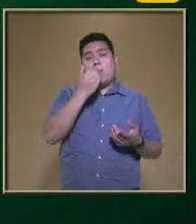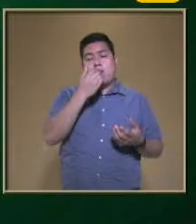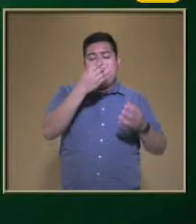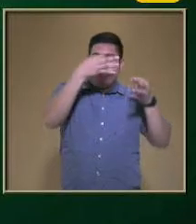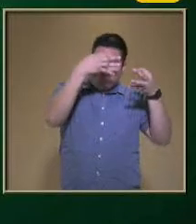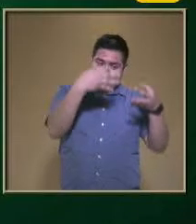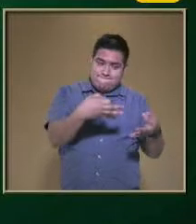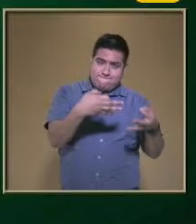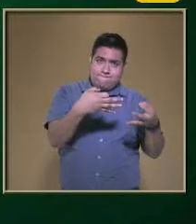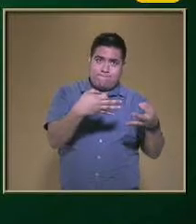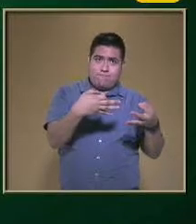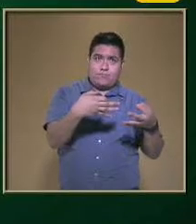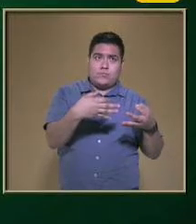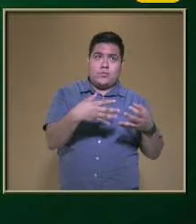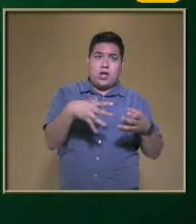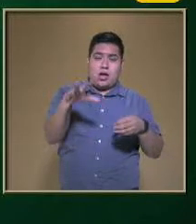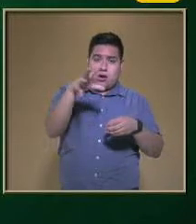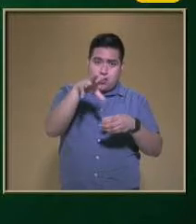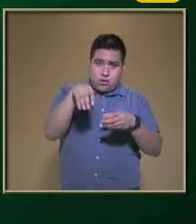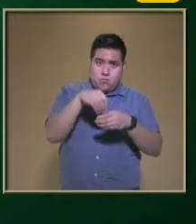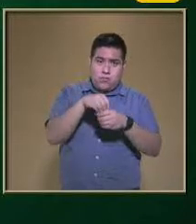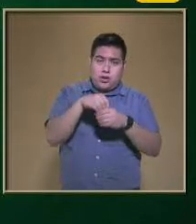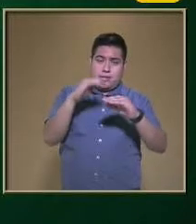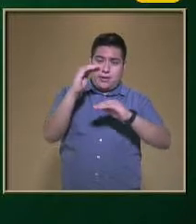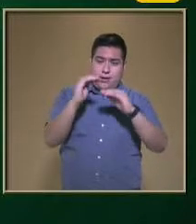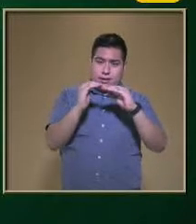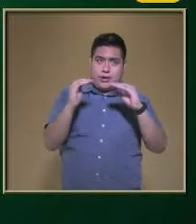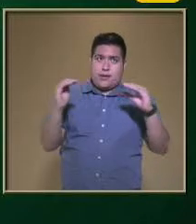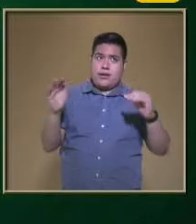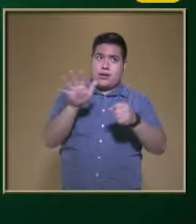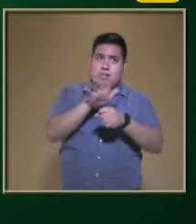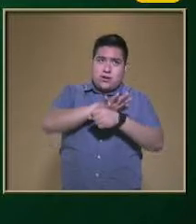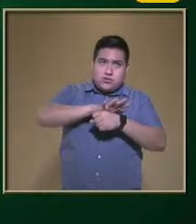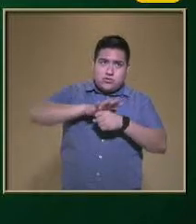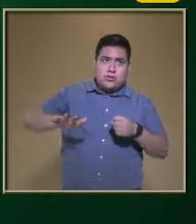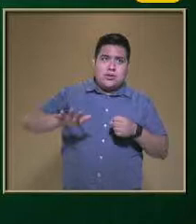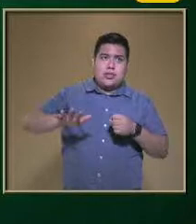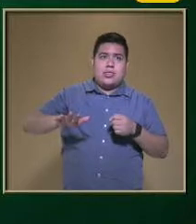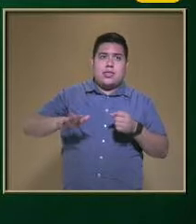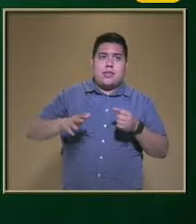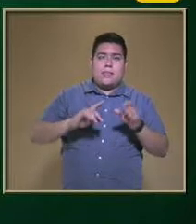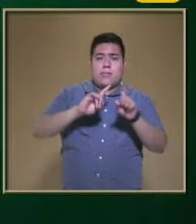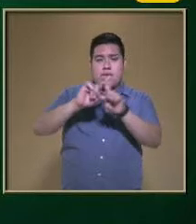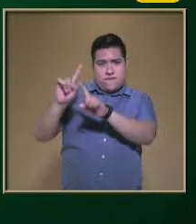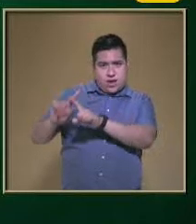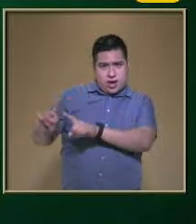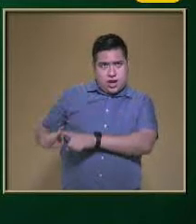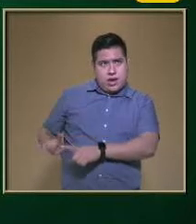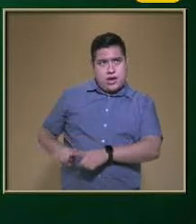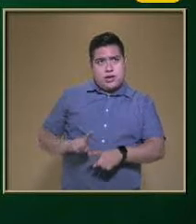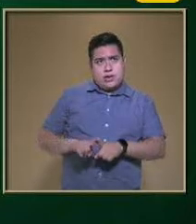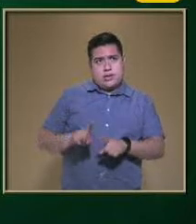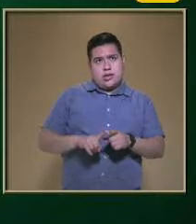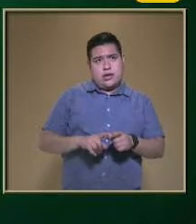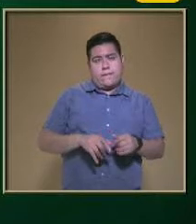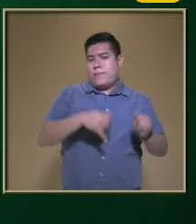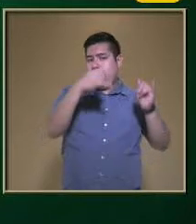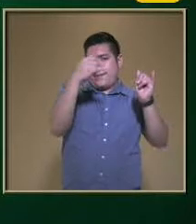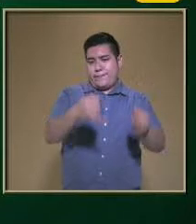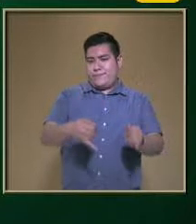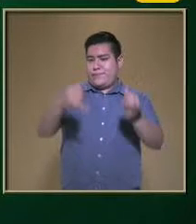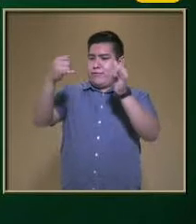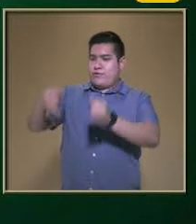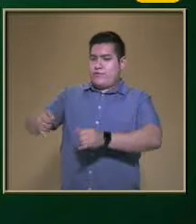La dieta Debe ser completa Equilibrada Suficiente Variada Y adecuada Para cada individuo Todo esto